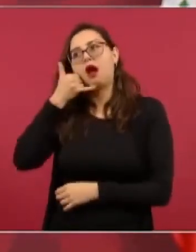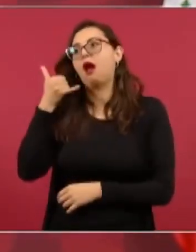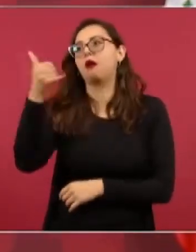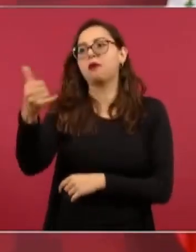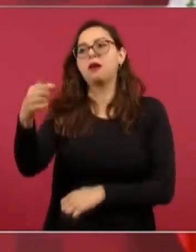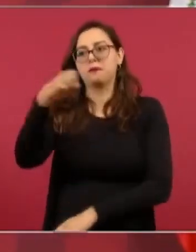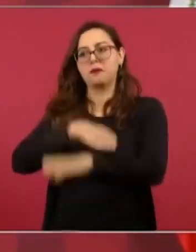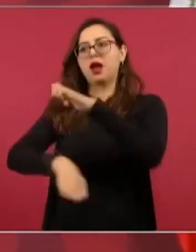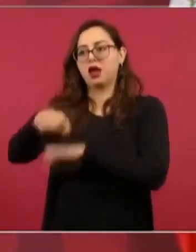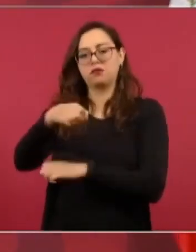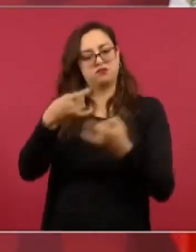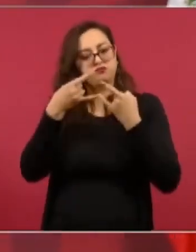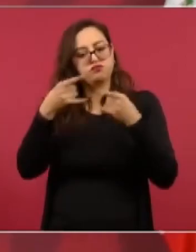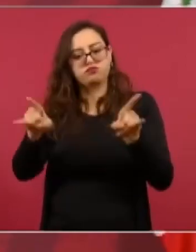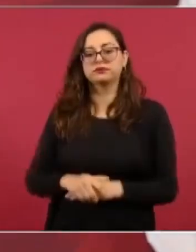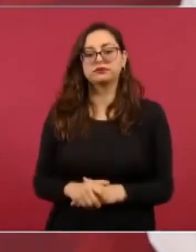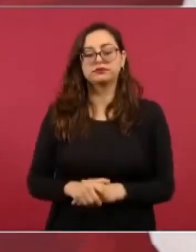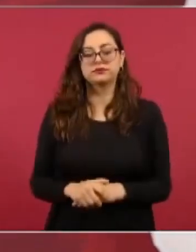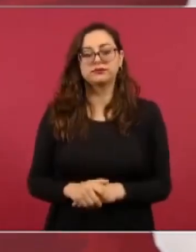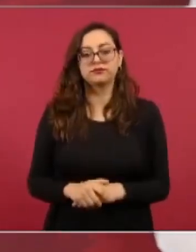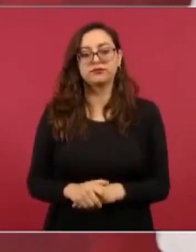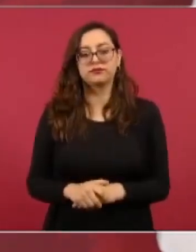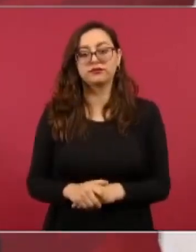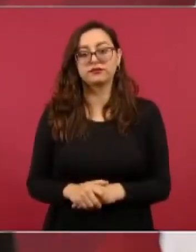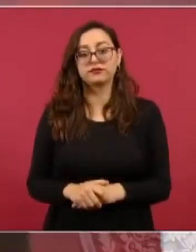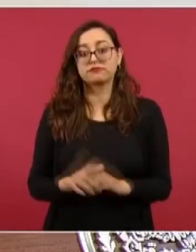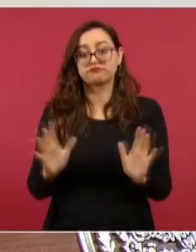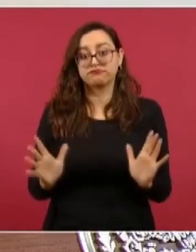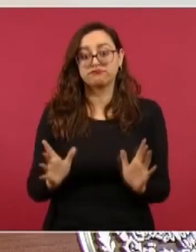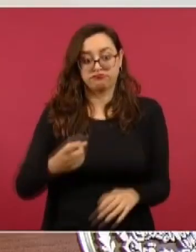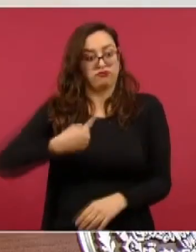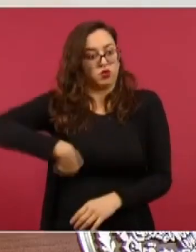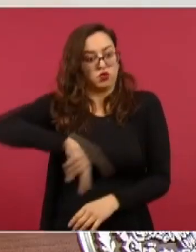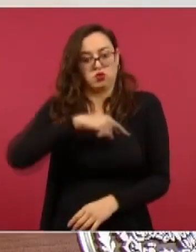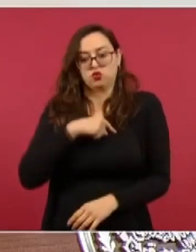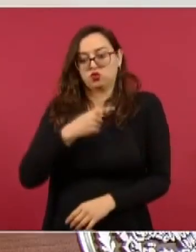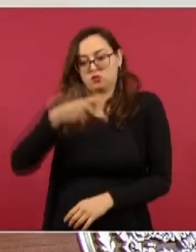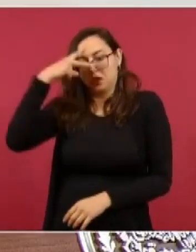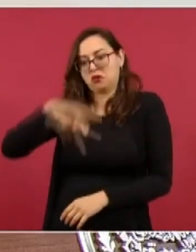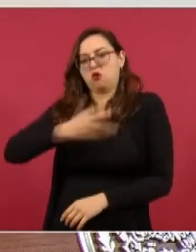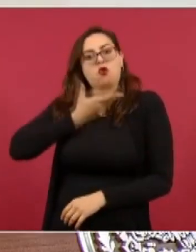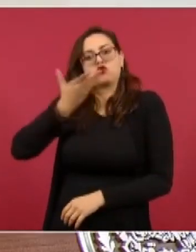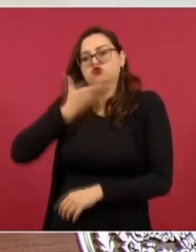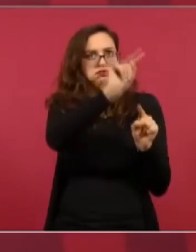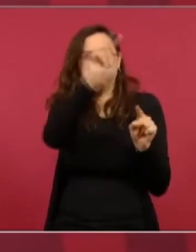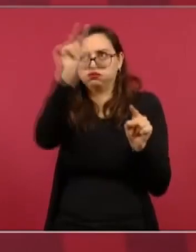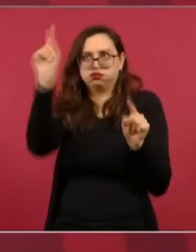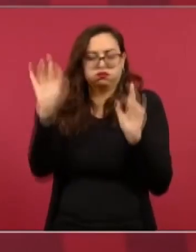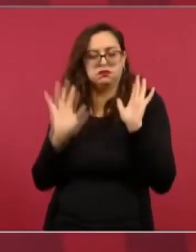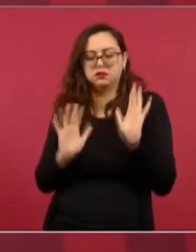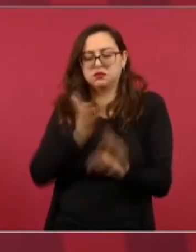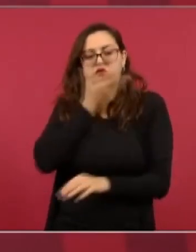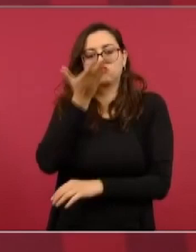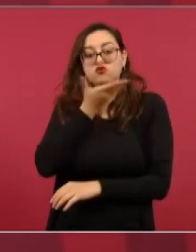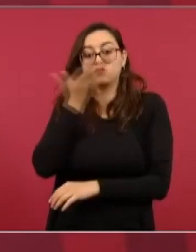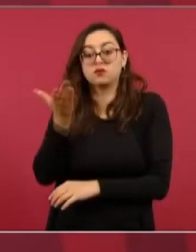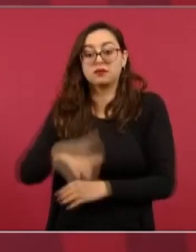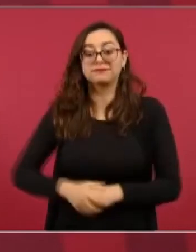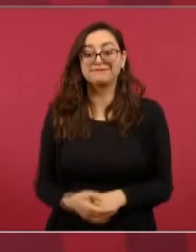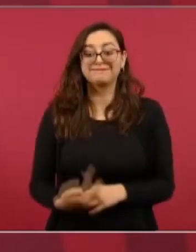embajador y que se abriera la puerta a la embajada con apego a nuestra tradición de asilo. Pero